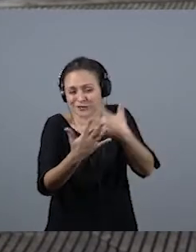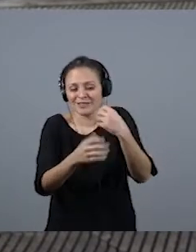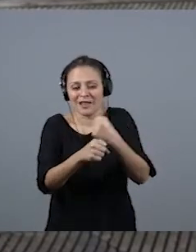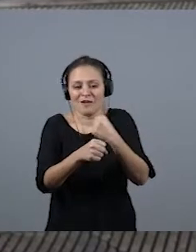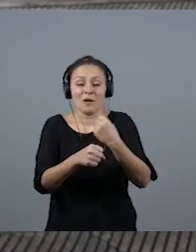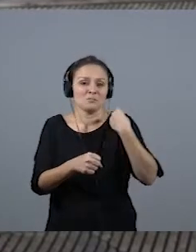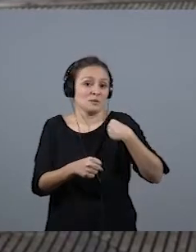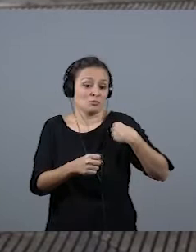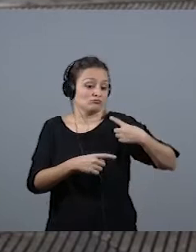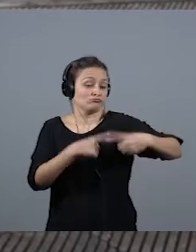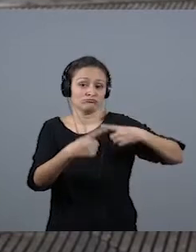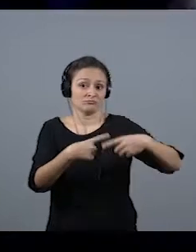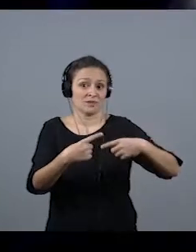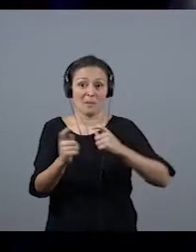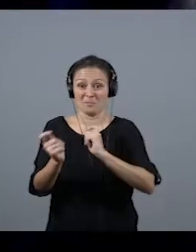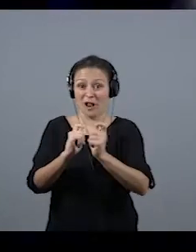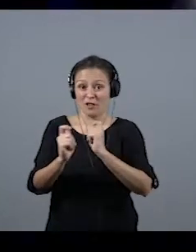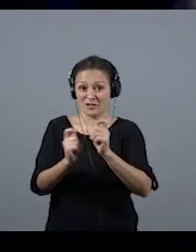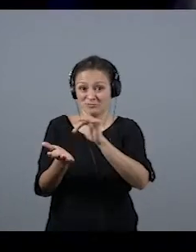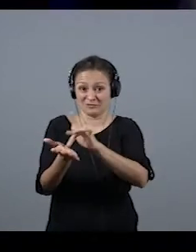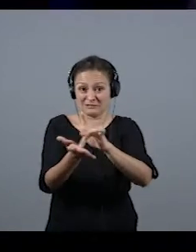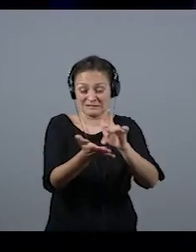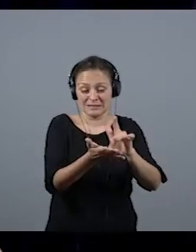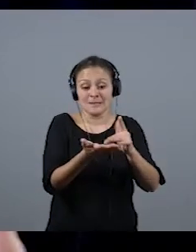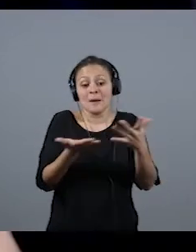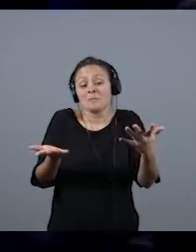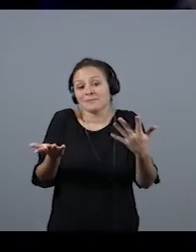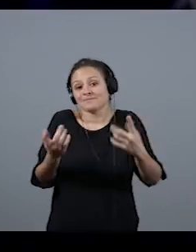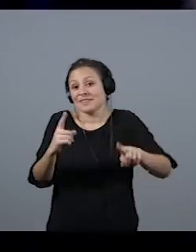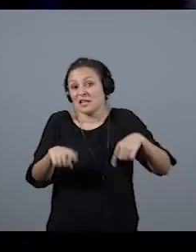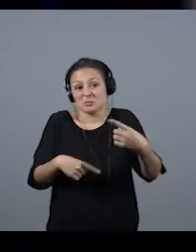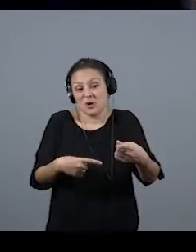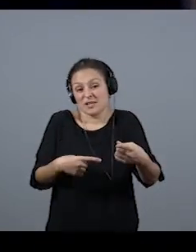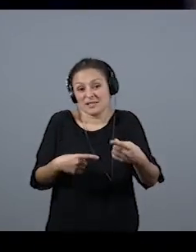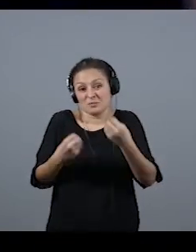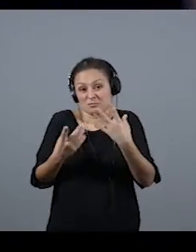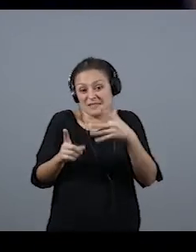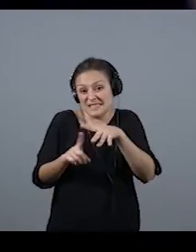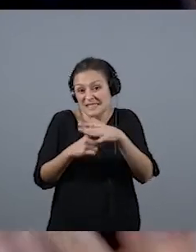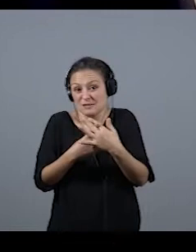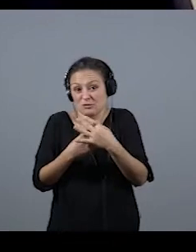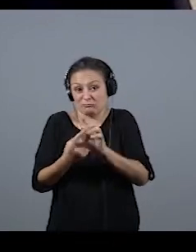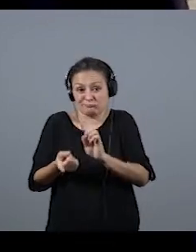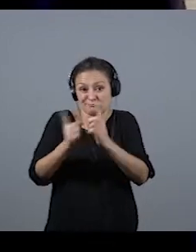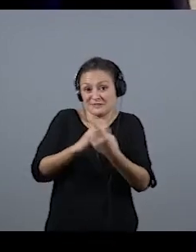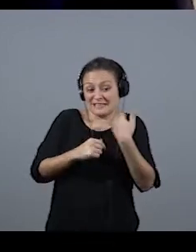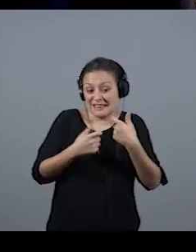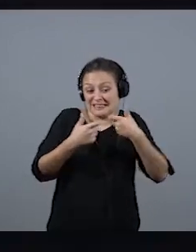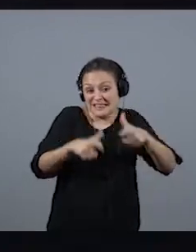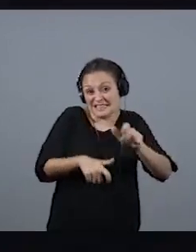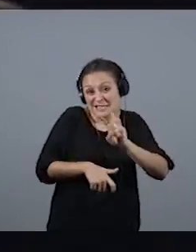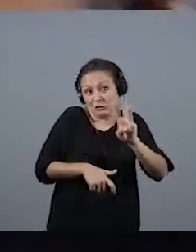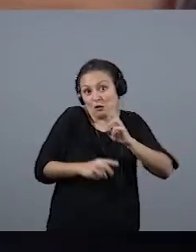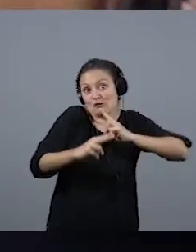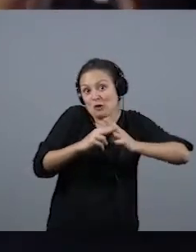ejercicio diario del periodismo. Pero luego, bueno, cambiamos de escenario al tercer sector, denominado tercer